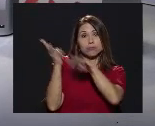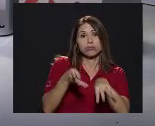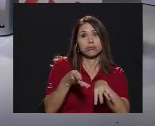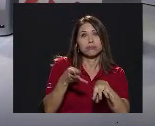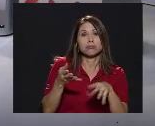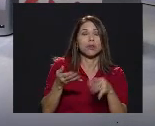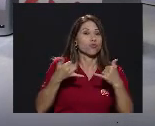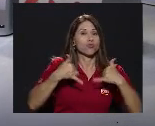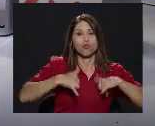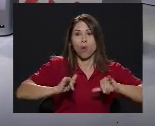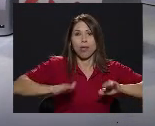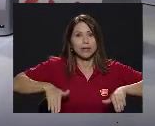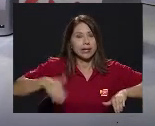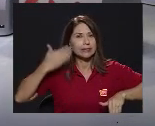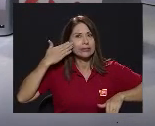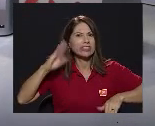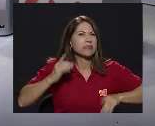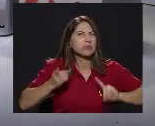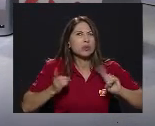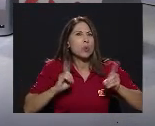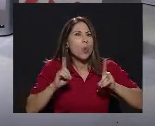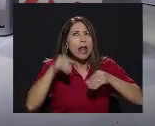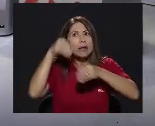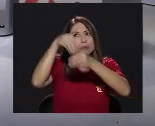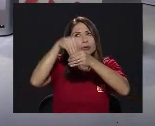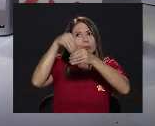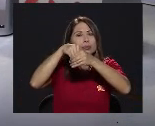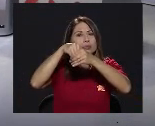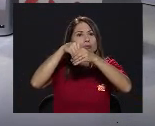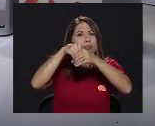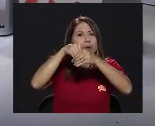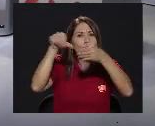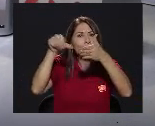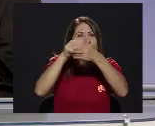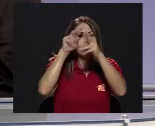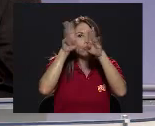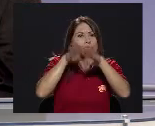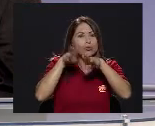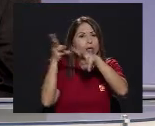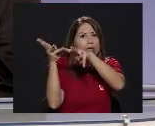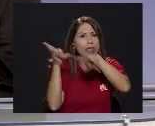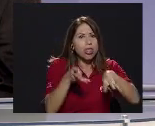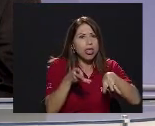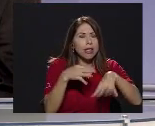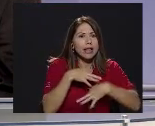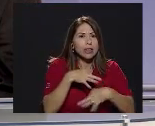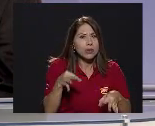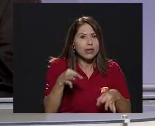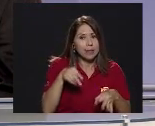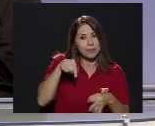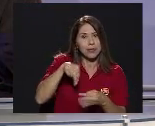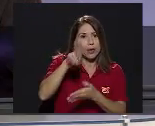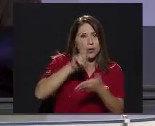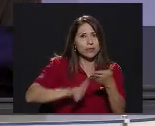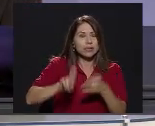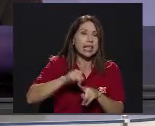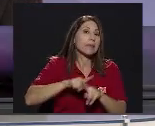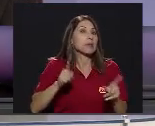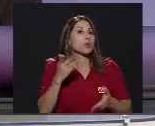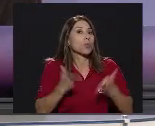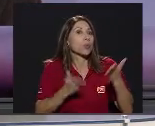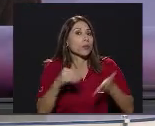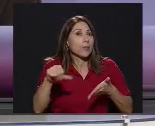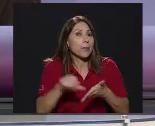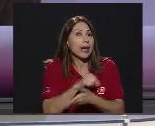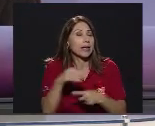Todavía no tenemos Claro Cual va a ser La plataforma En la universidad Que va a proveer La descarga gratuita Pero posiblemente En la